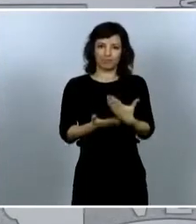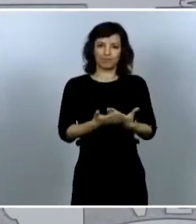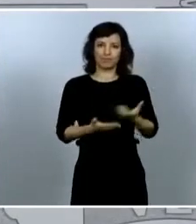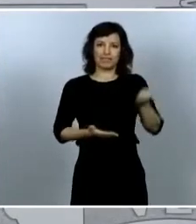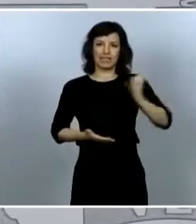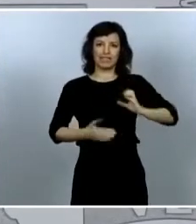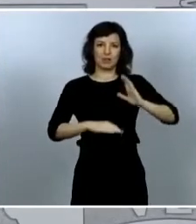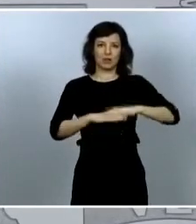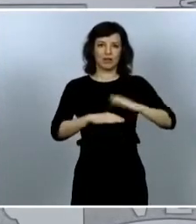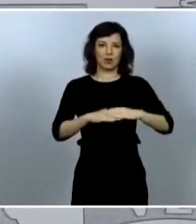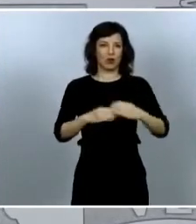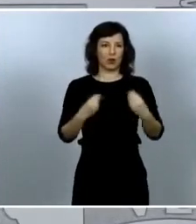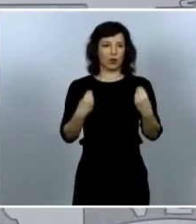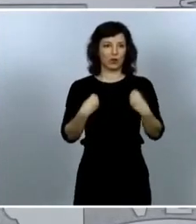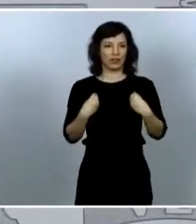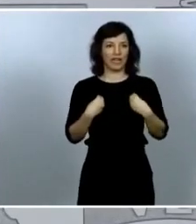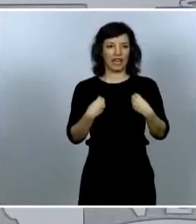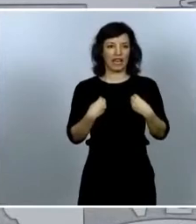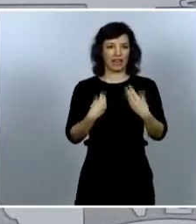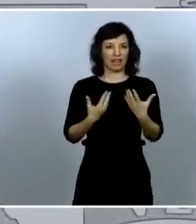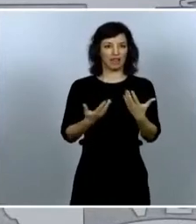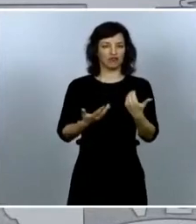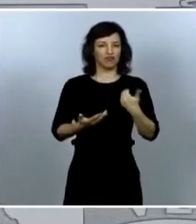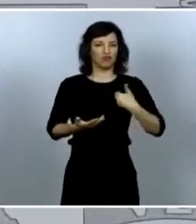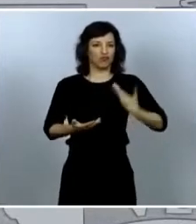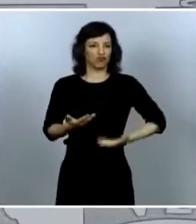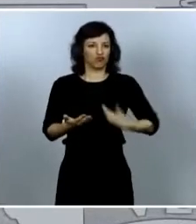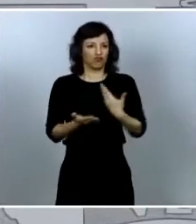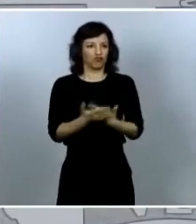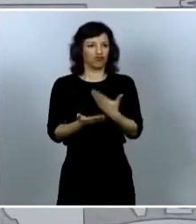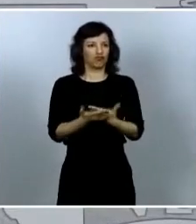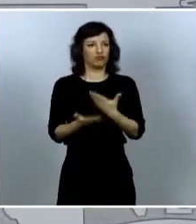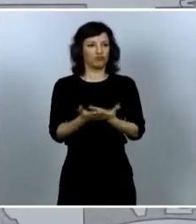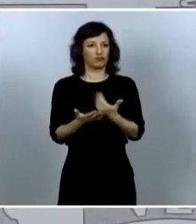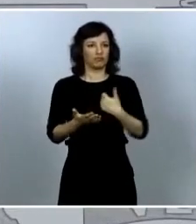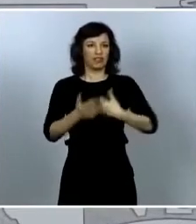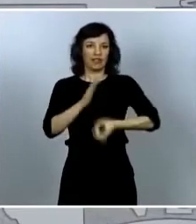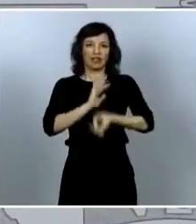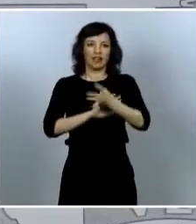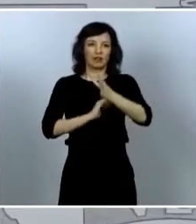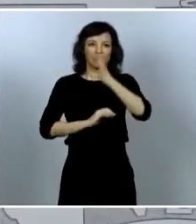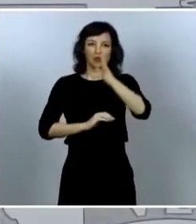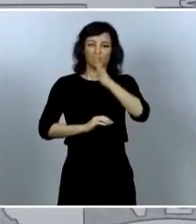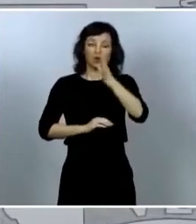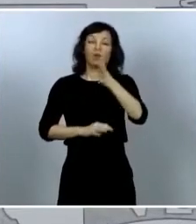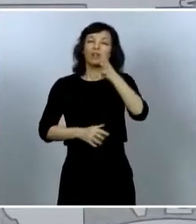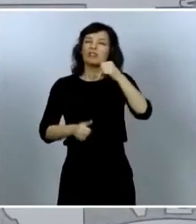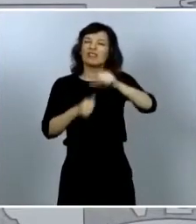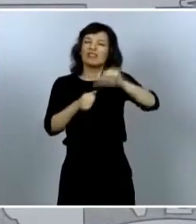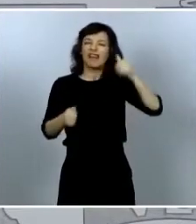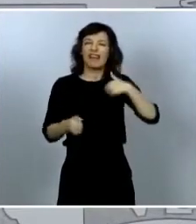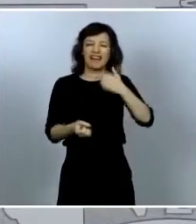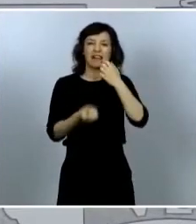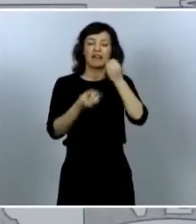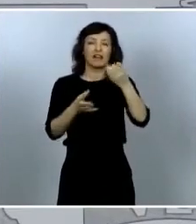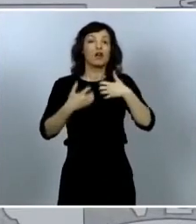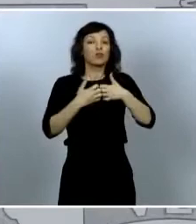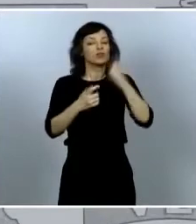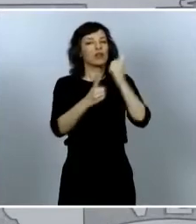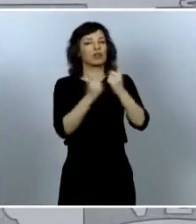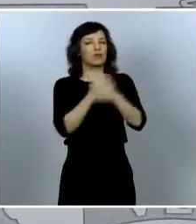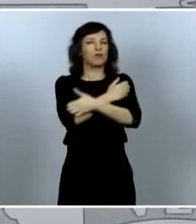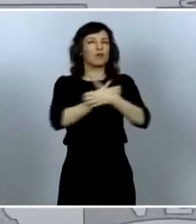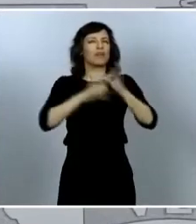creación de esta medida tan extraordinaria y es precisamente como les he señalado en alguna otra ocasión la lucha contra la pobreza infantil.